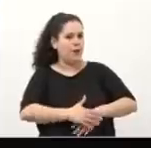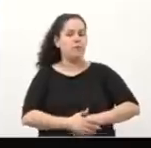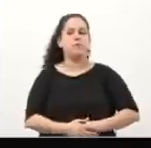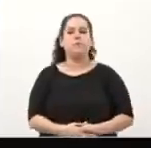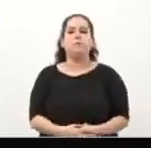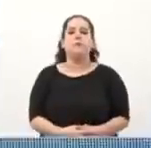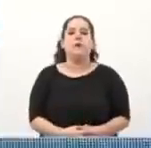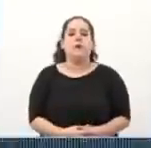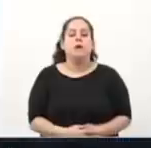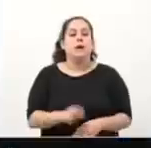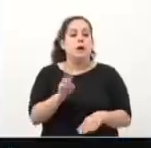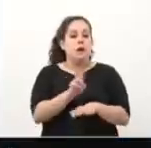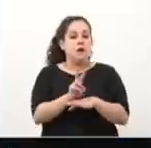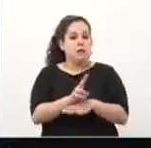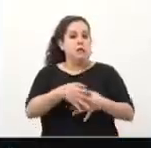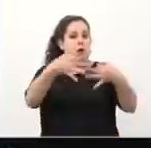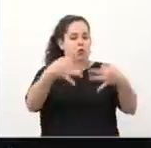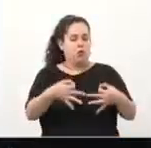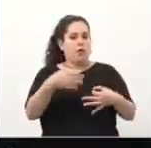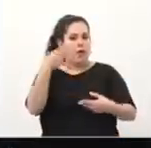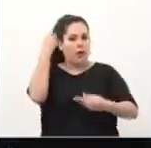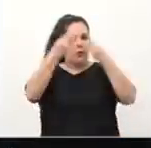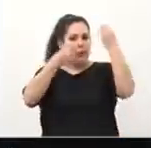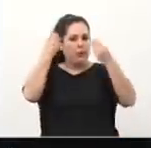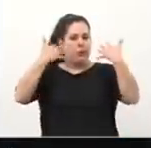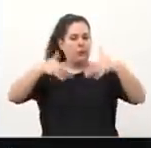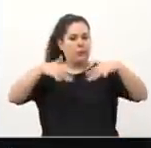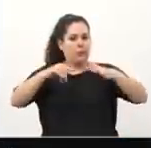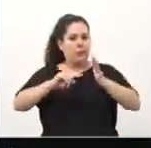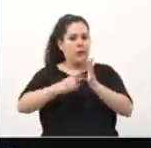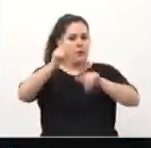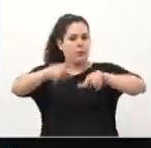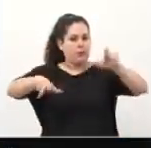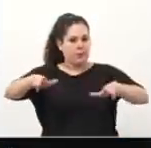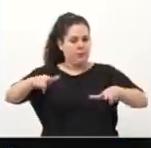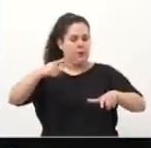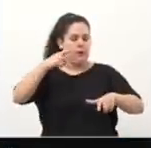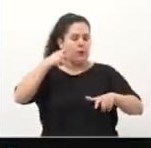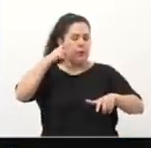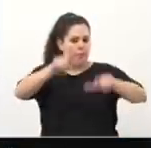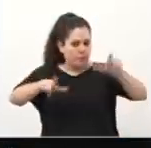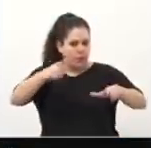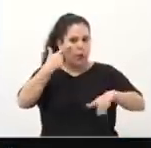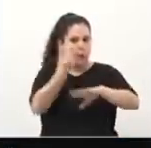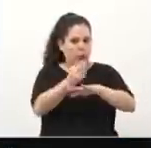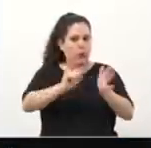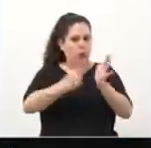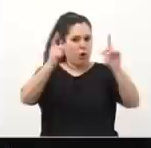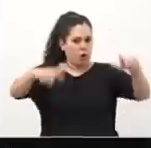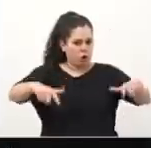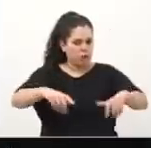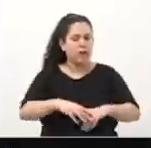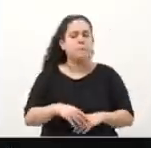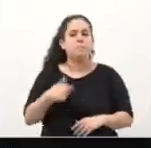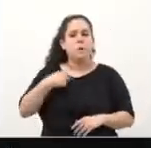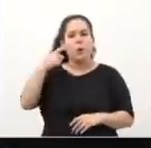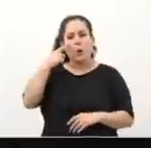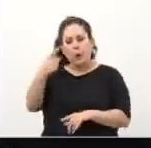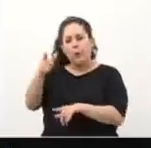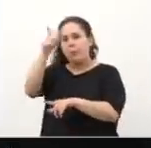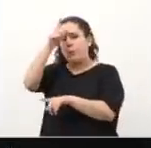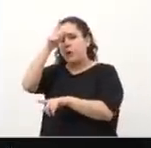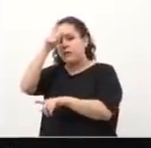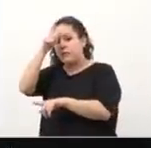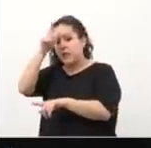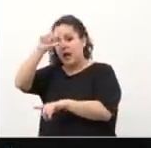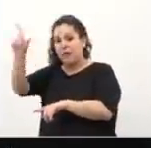La inseguridad sigue siendo una de las grandes preocupaciones de los porteños y las porteñas. En este mandato se logró crear la policía, traspasar la policía federal y crear la